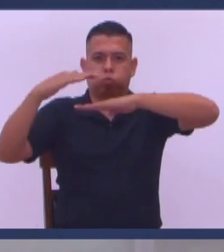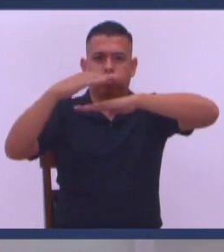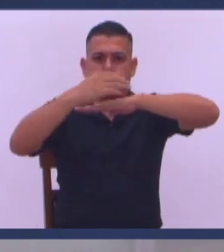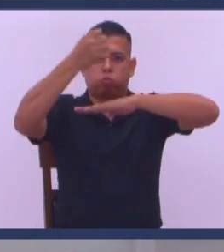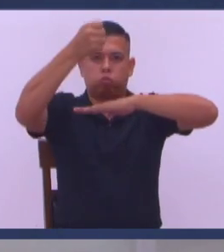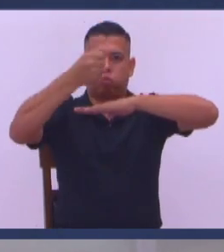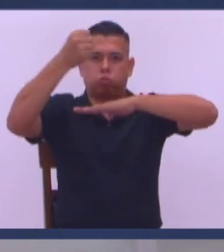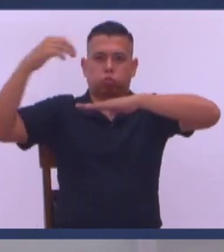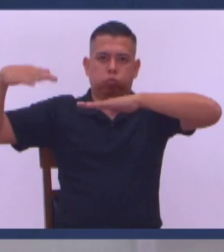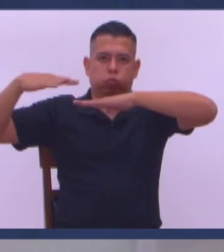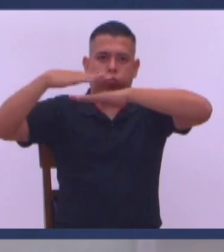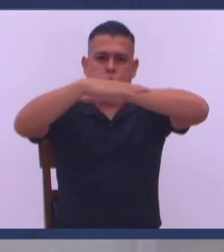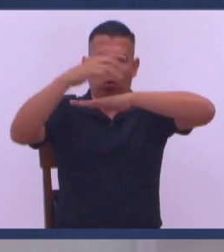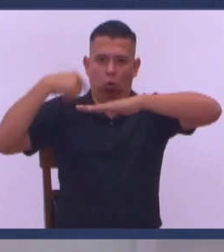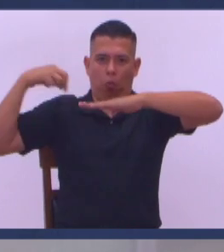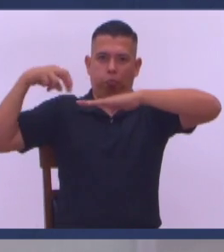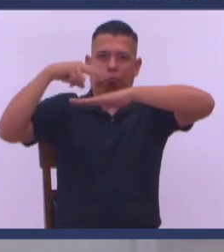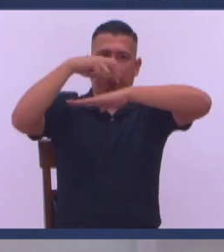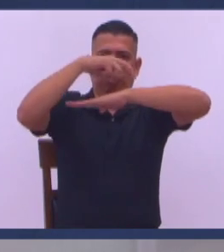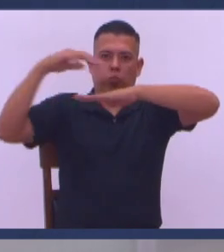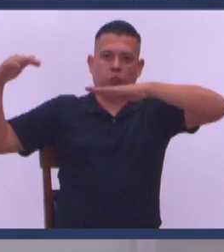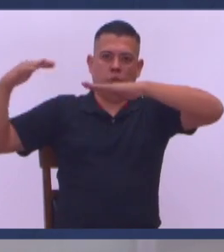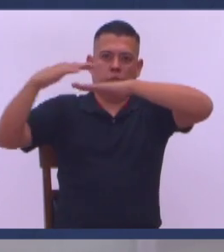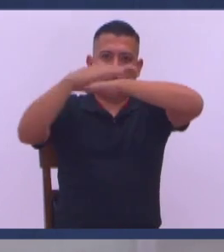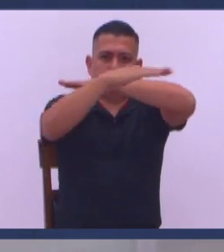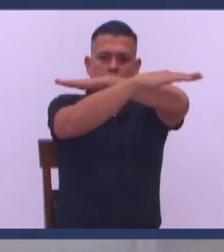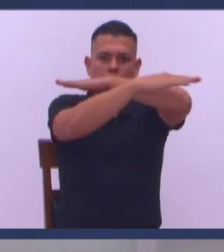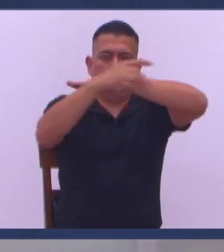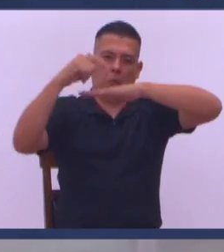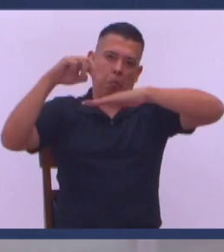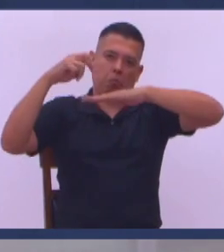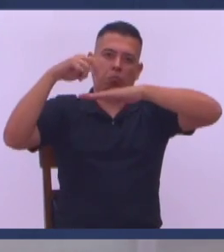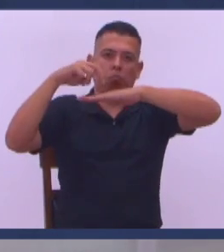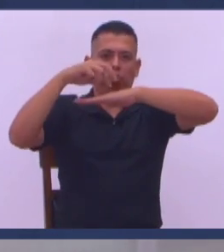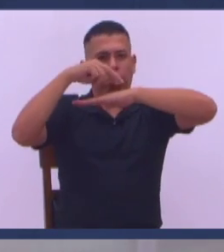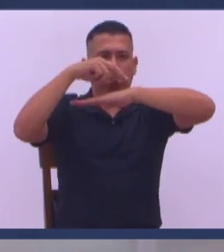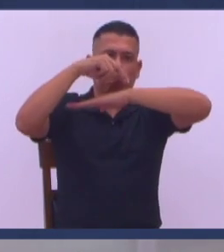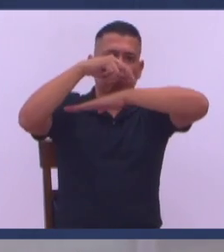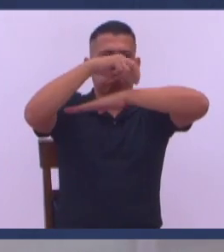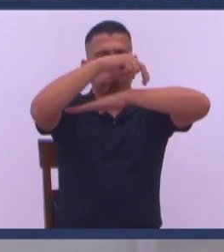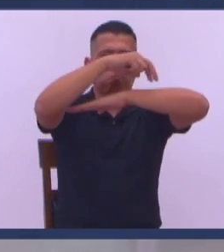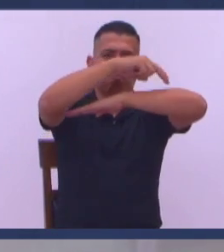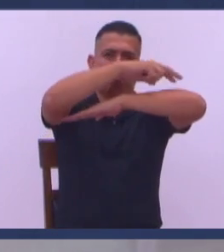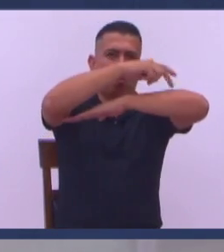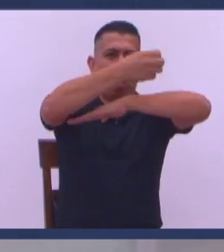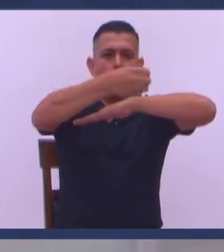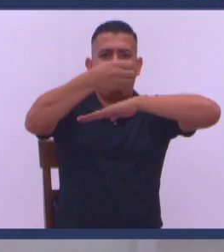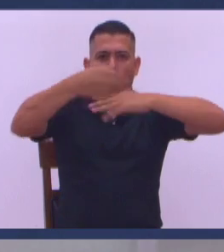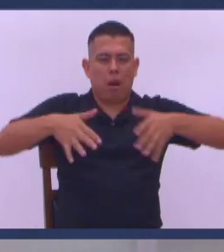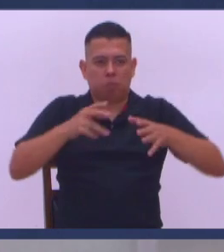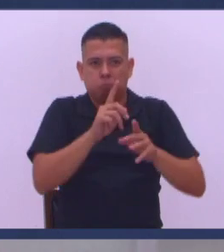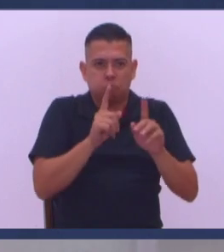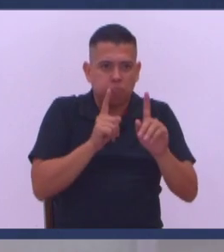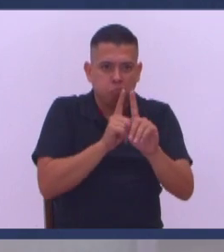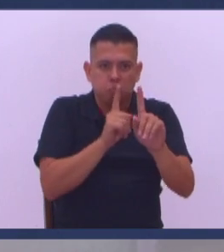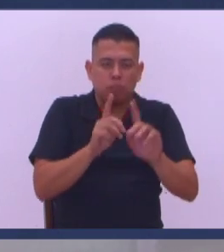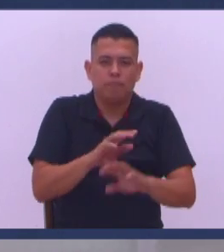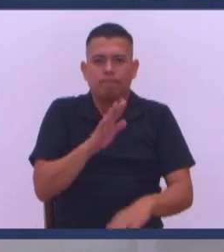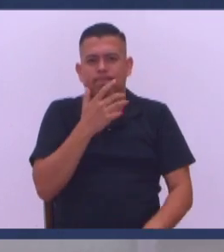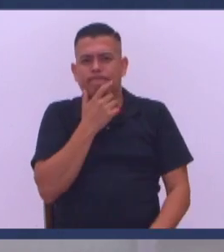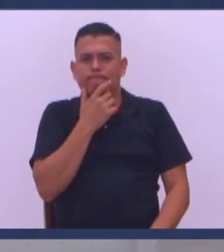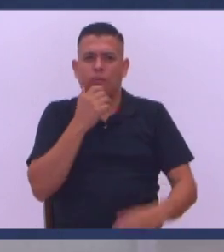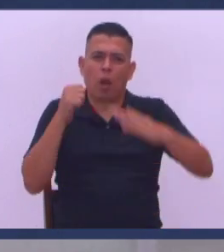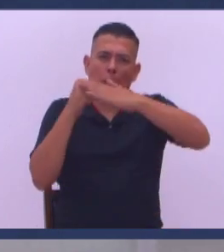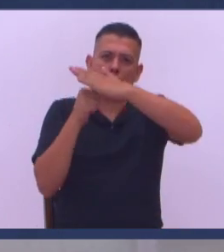el tren Que se ha recién inaugurado Allá en Jerusalén Pues y dije Bueno Si yo sigo La línea del tren No me voy a perder Amén Y vi